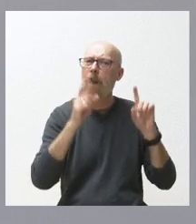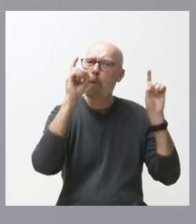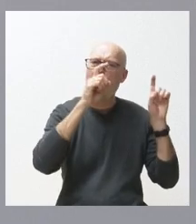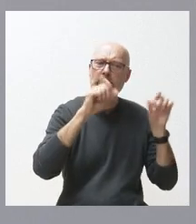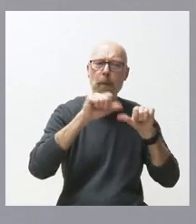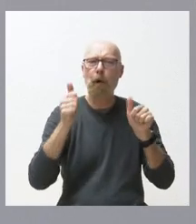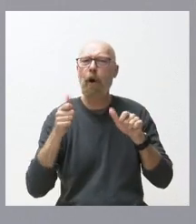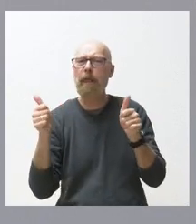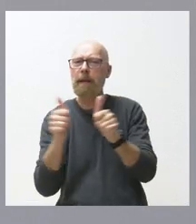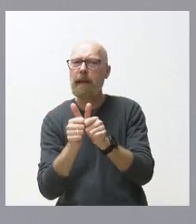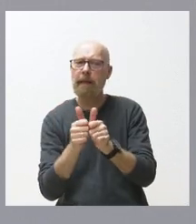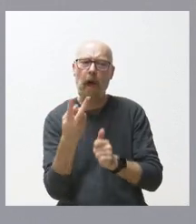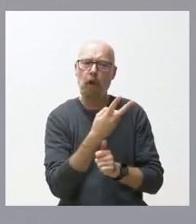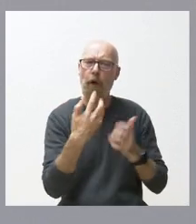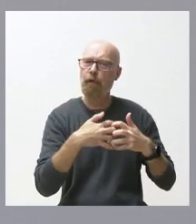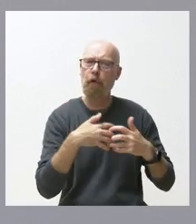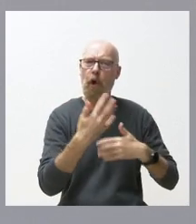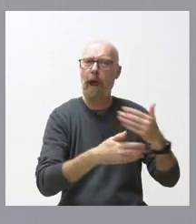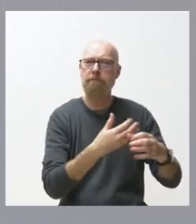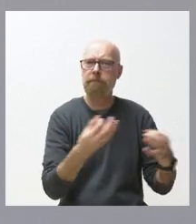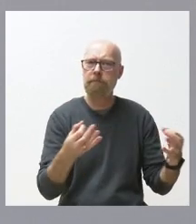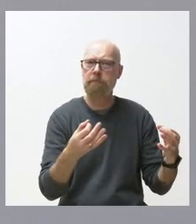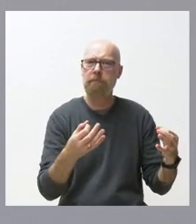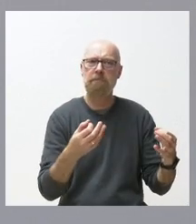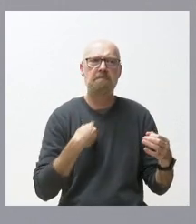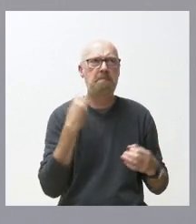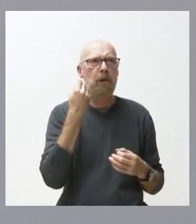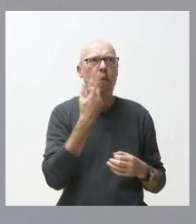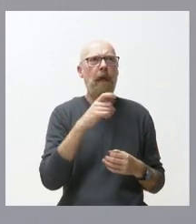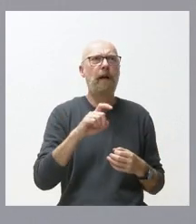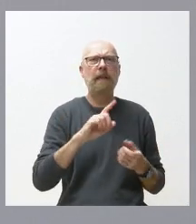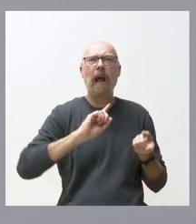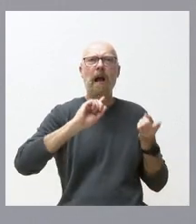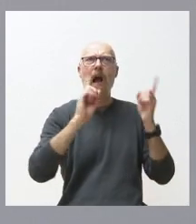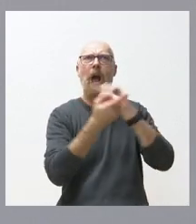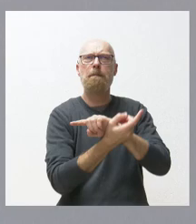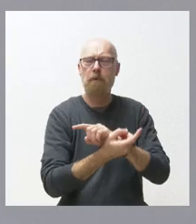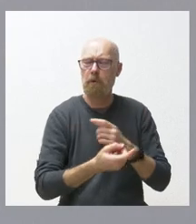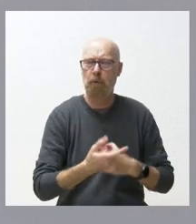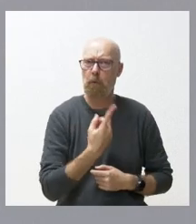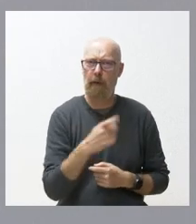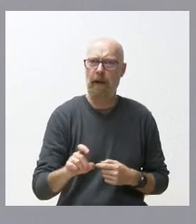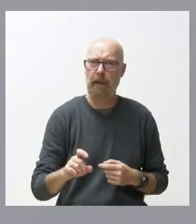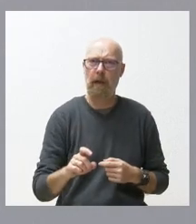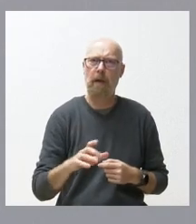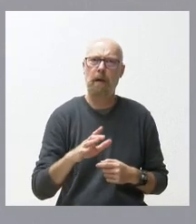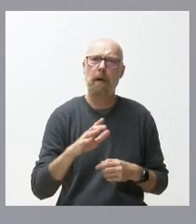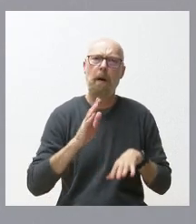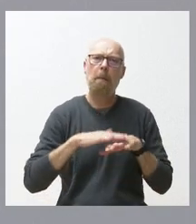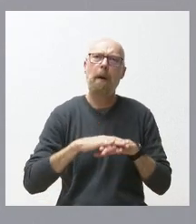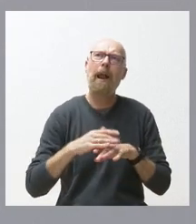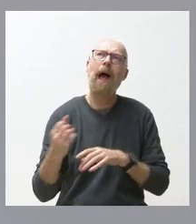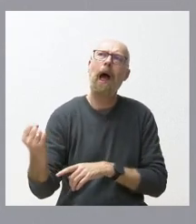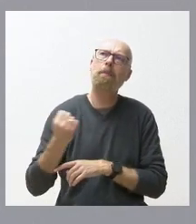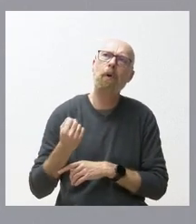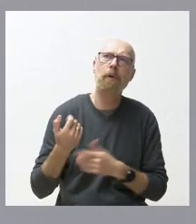y que no me parece a mí necesario hacer un cambio de 180 grados simplemente a cambio de esos apoyos parlamentarios que en un